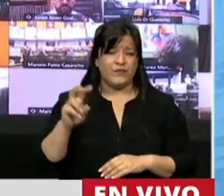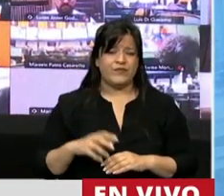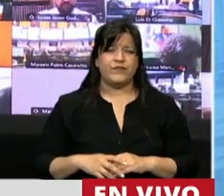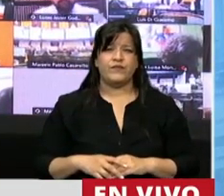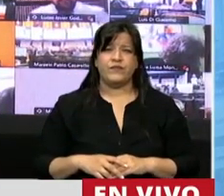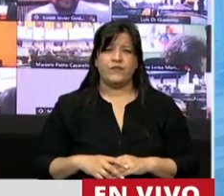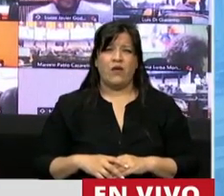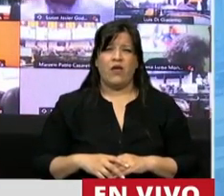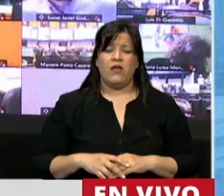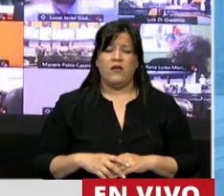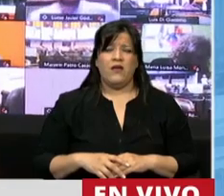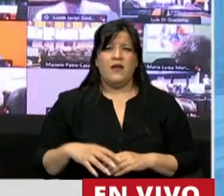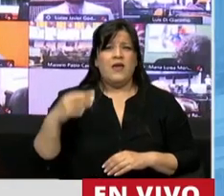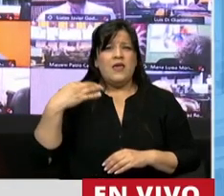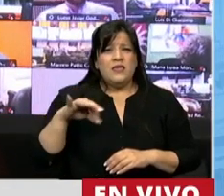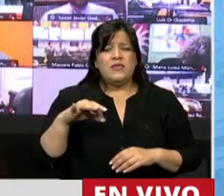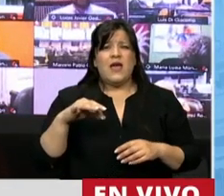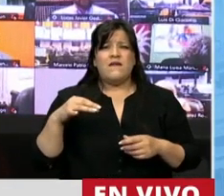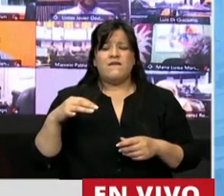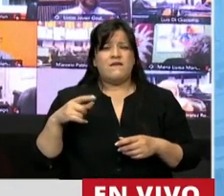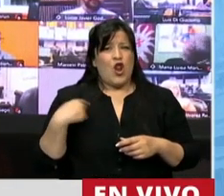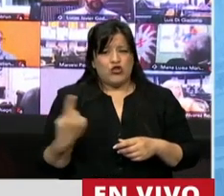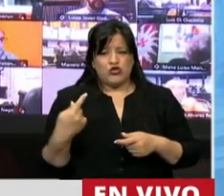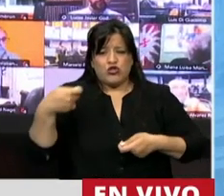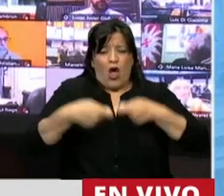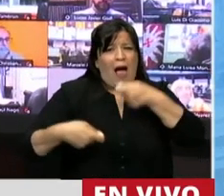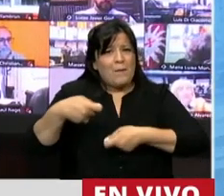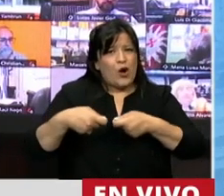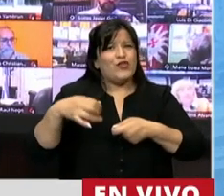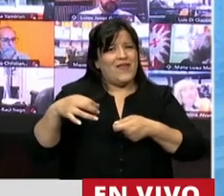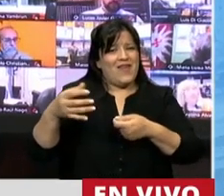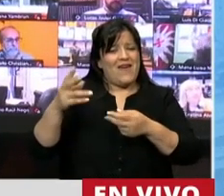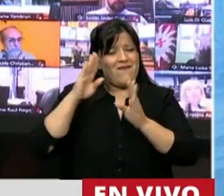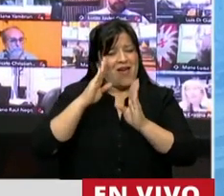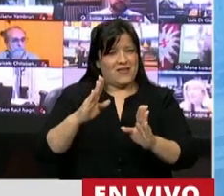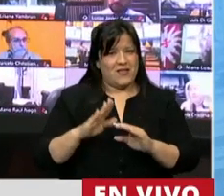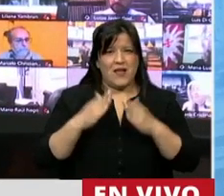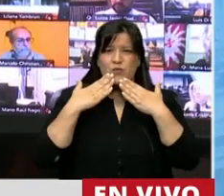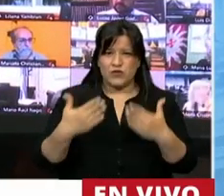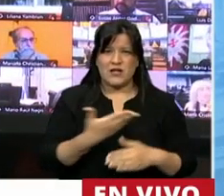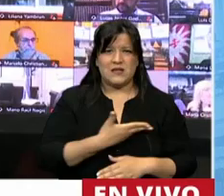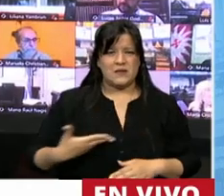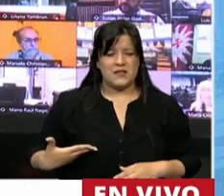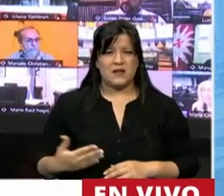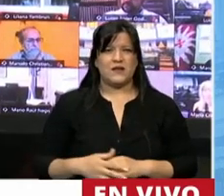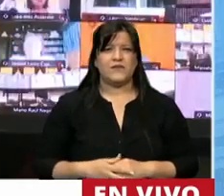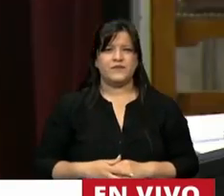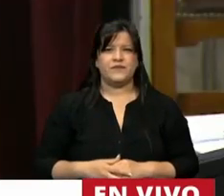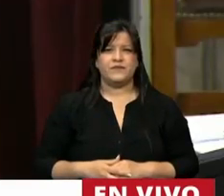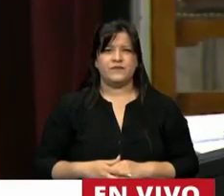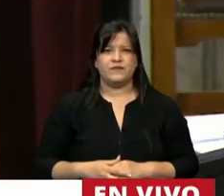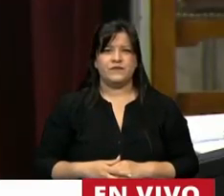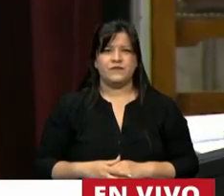observaciones estos aportes que hemos hecho en nuestro dictamen de minoría muchas gracias señor presidente gracias